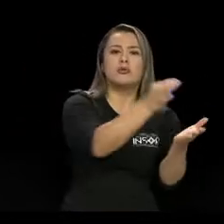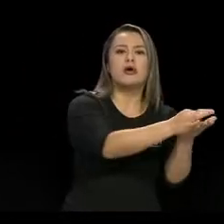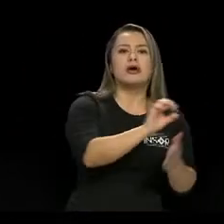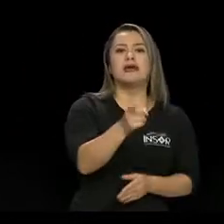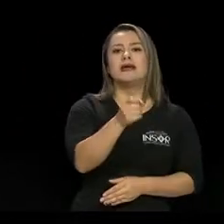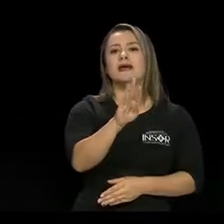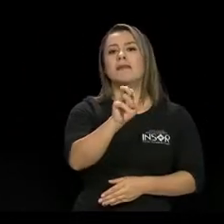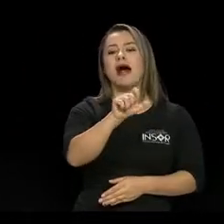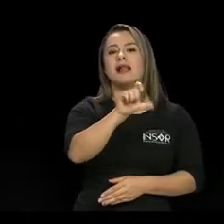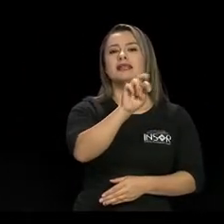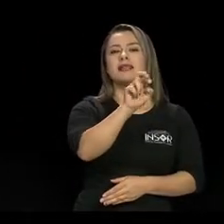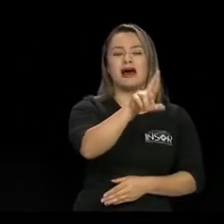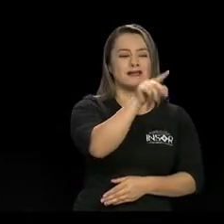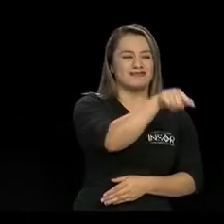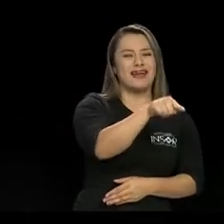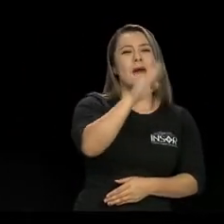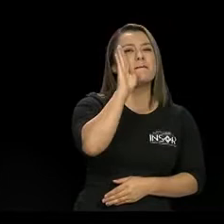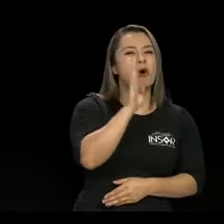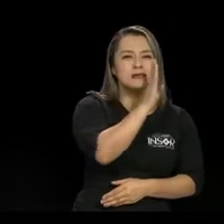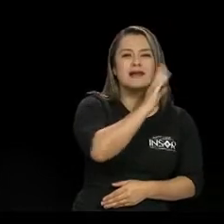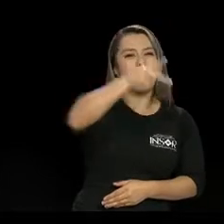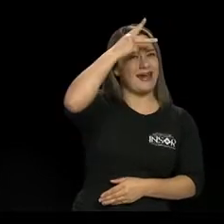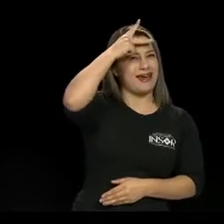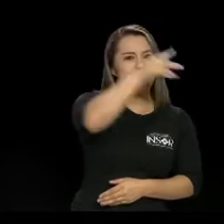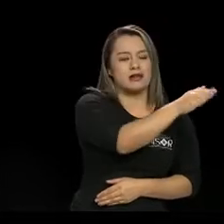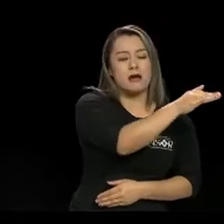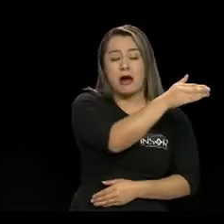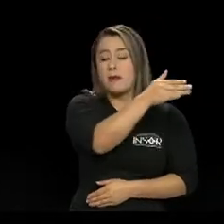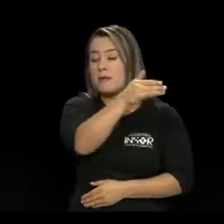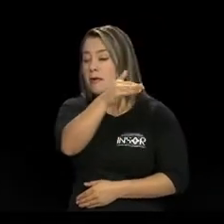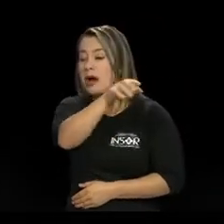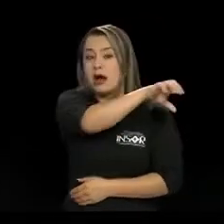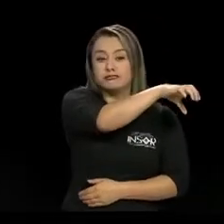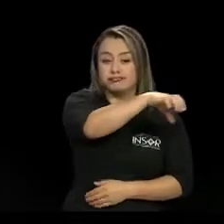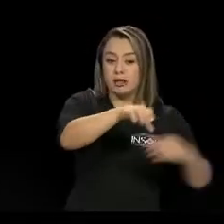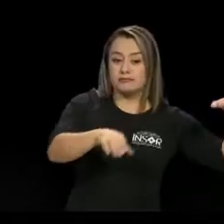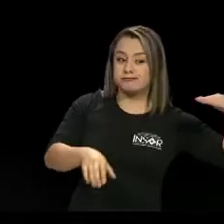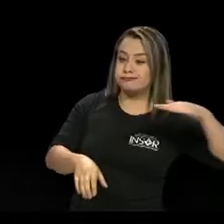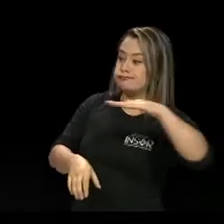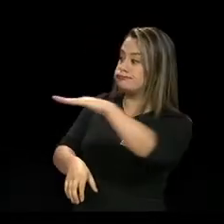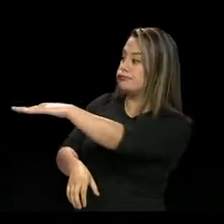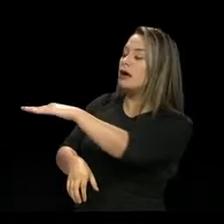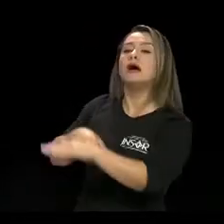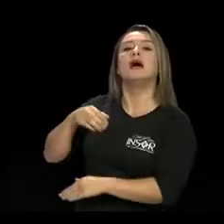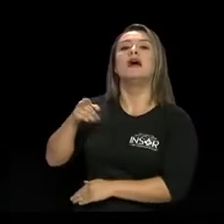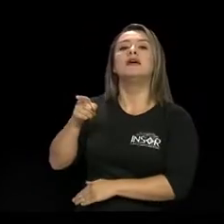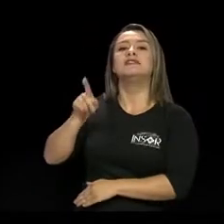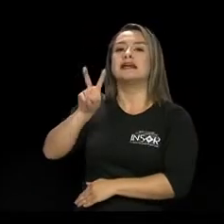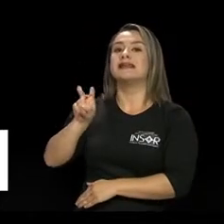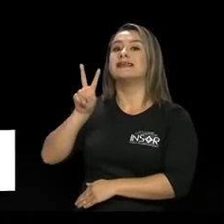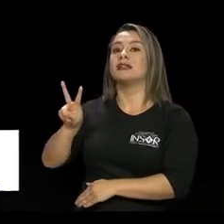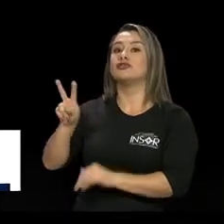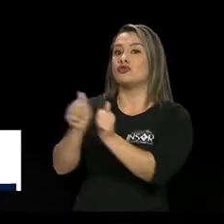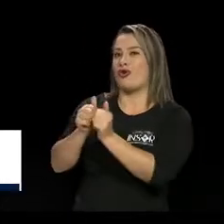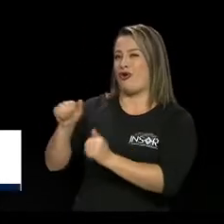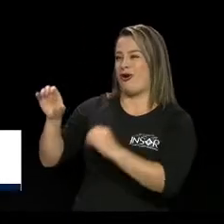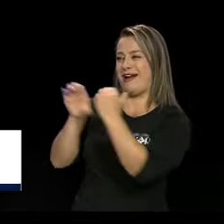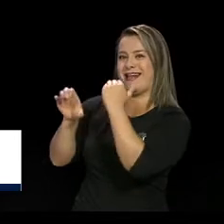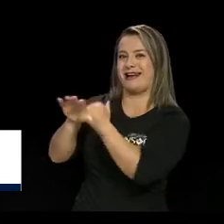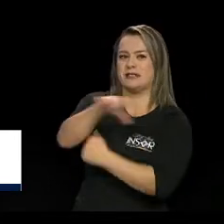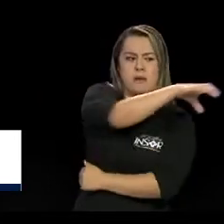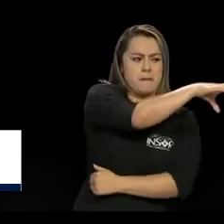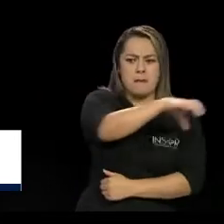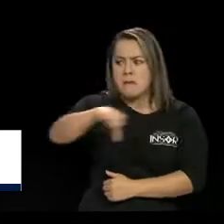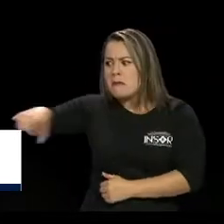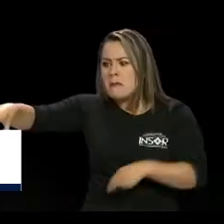Bosa y Kennedy, básicamente hasta la 72 con Caracas. Ese sería el primer trazado. Somos en cada 25 kilómetros.